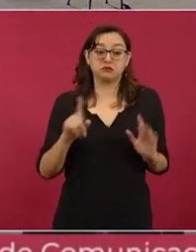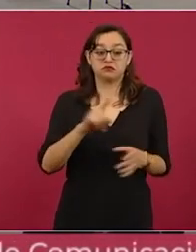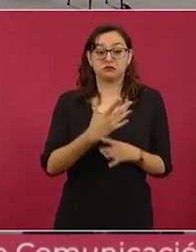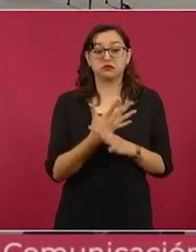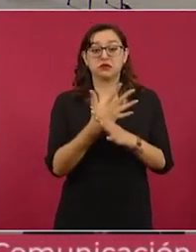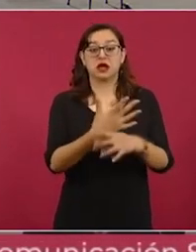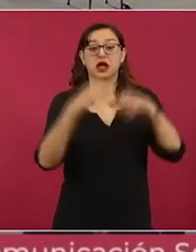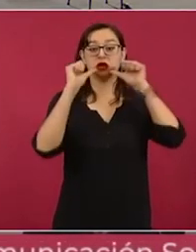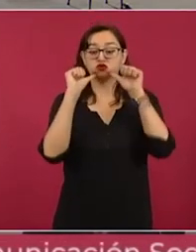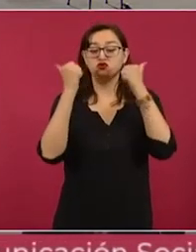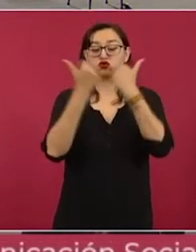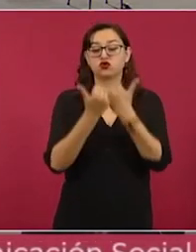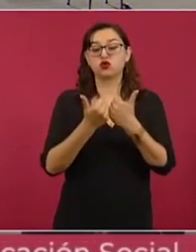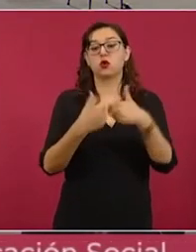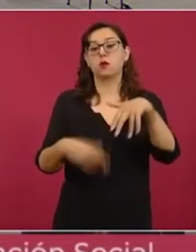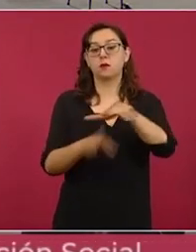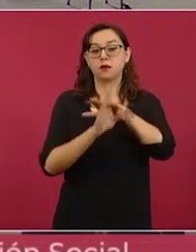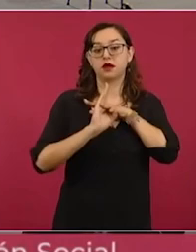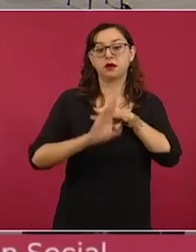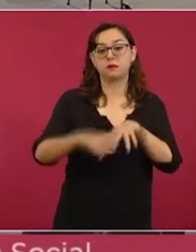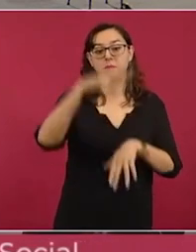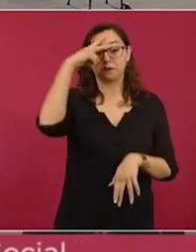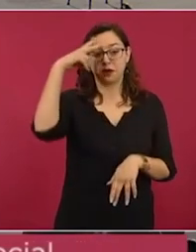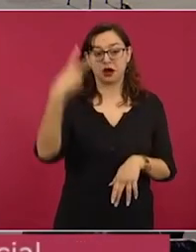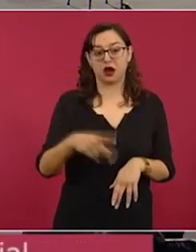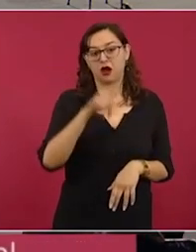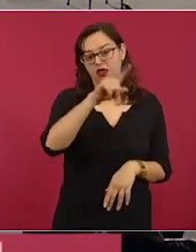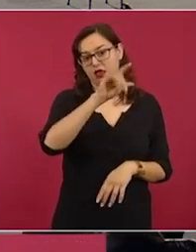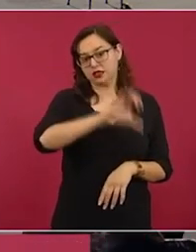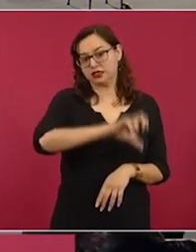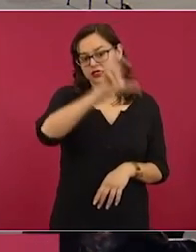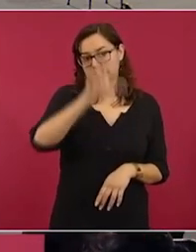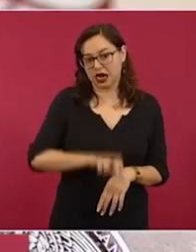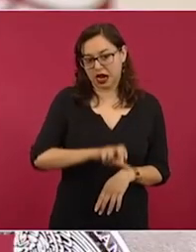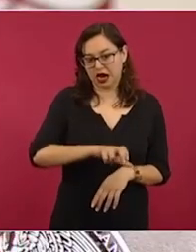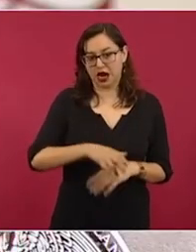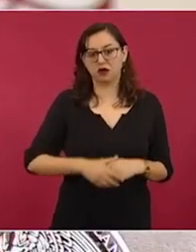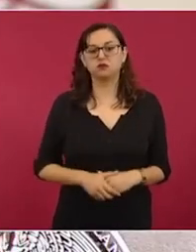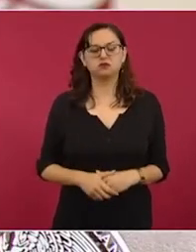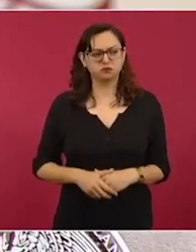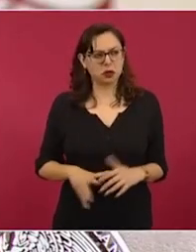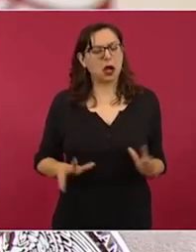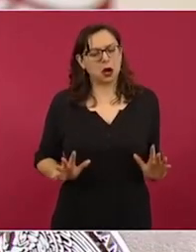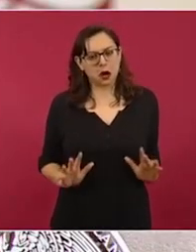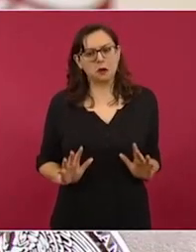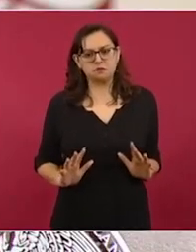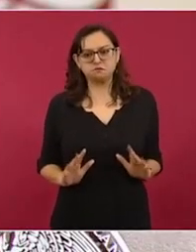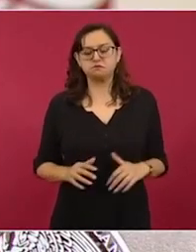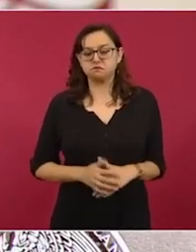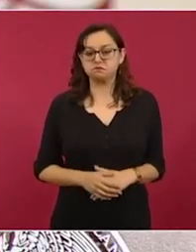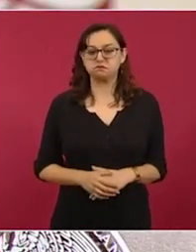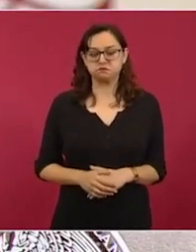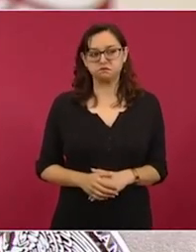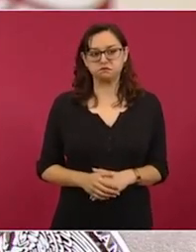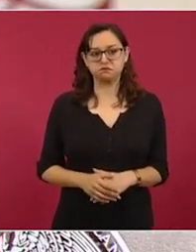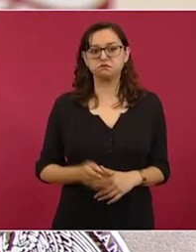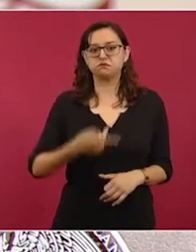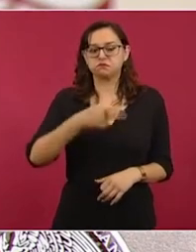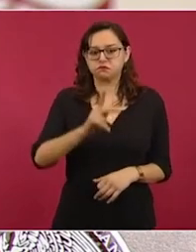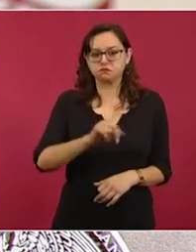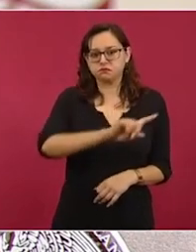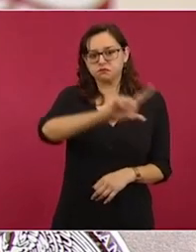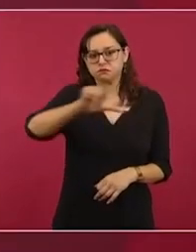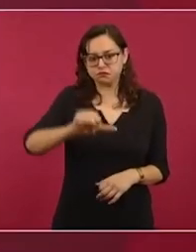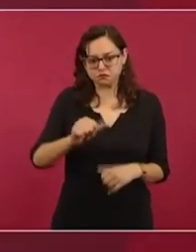Asociación de Migrantes Mexicanos en Chicago. Hasta aquí todo parece normal. Sin embargo, al revisar